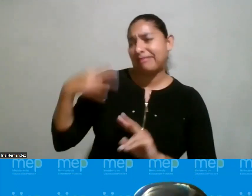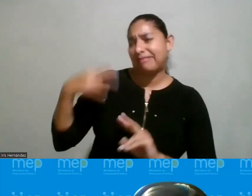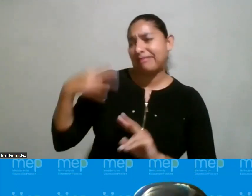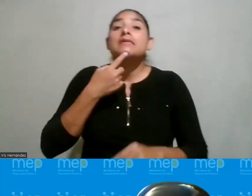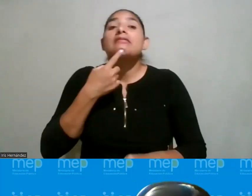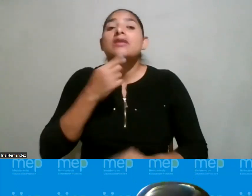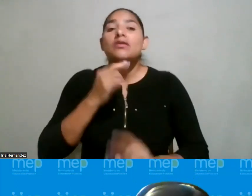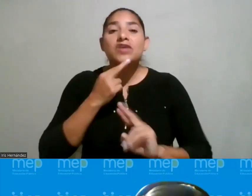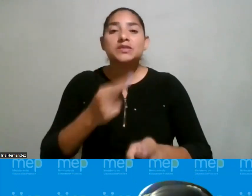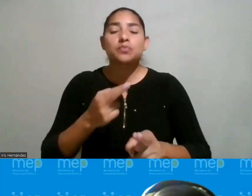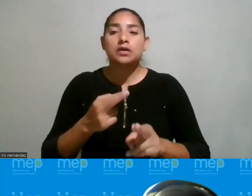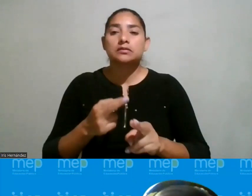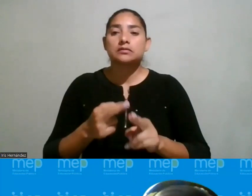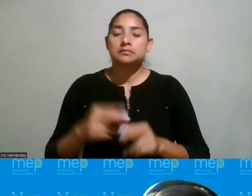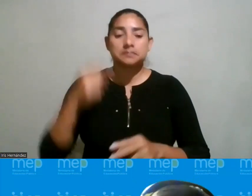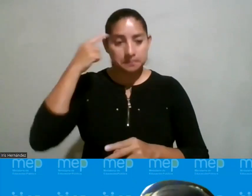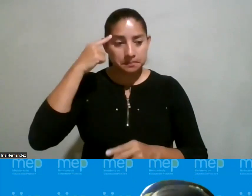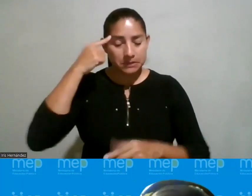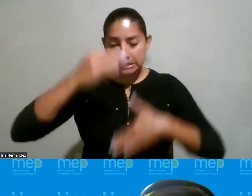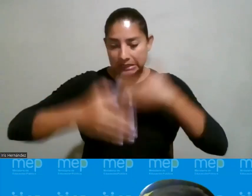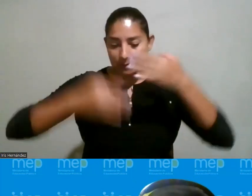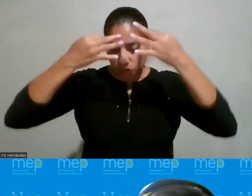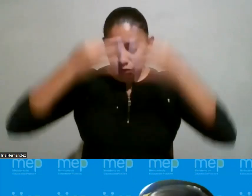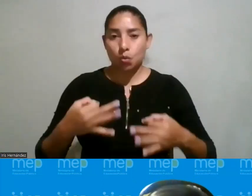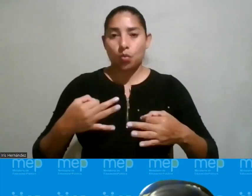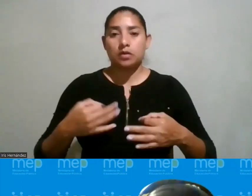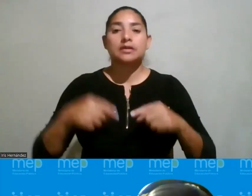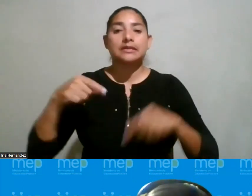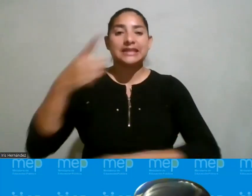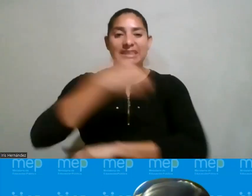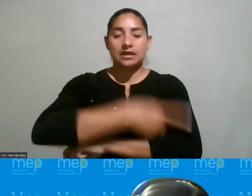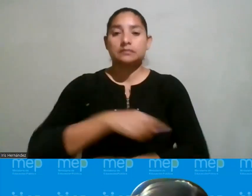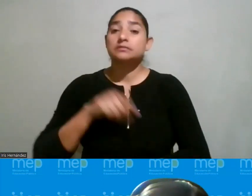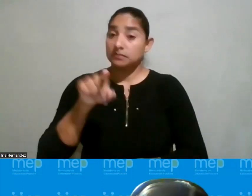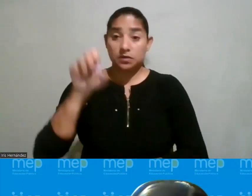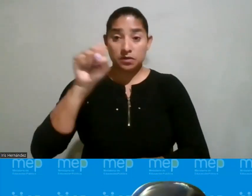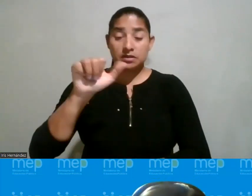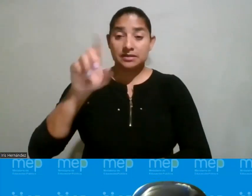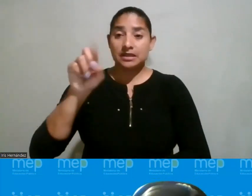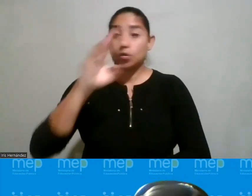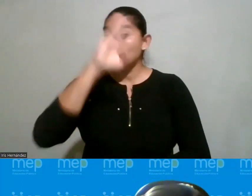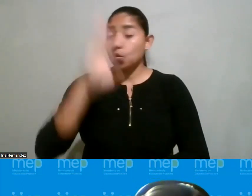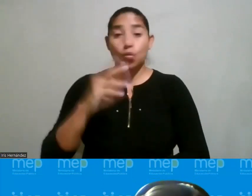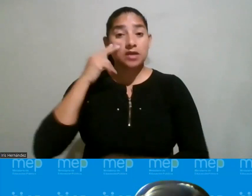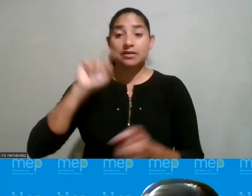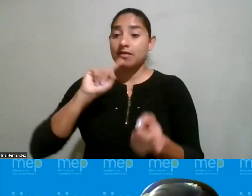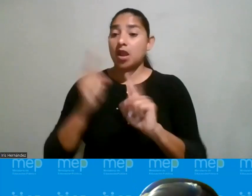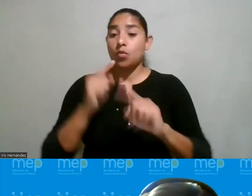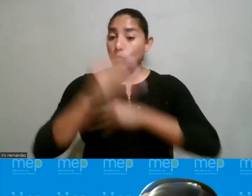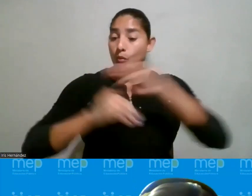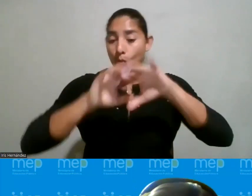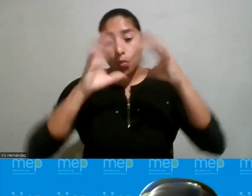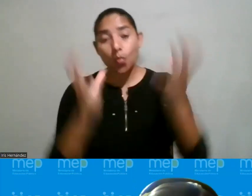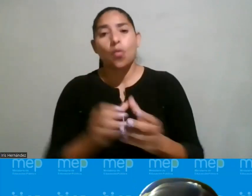que me dijo puso en marcha mi determinación de ser lo que soy hoy día ella dijo Sandra uno nunca sabe las vueltas que da el mundo